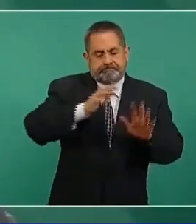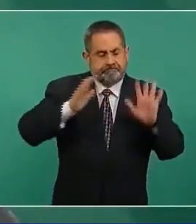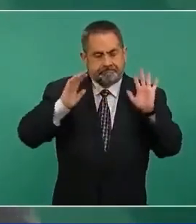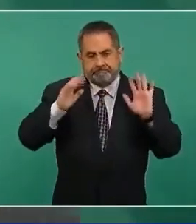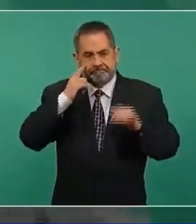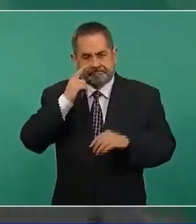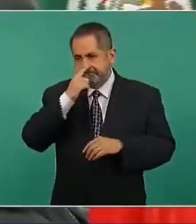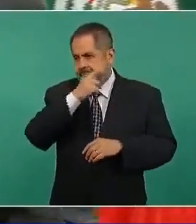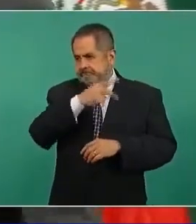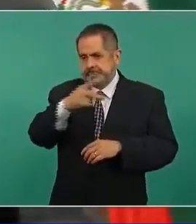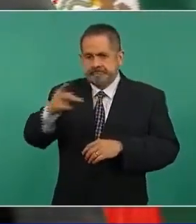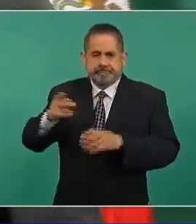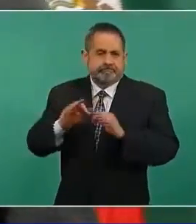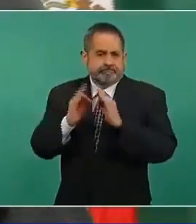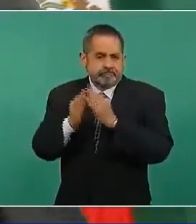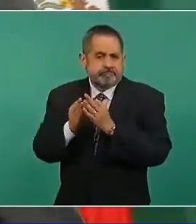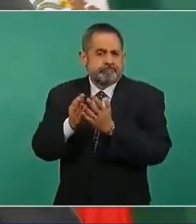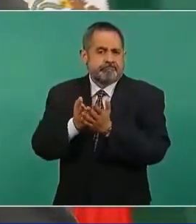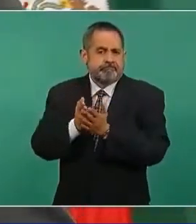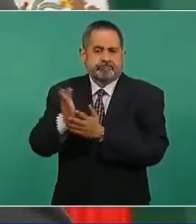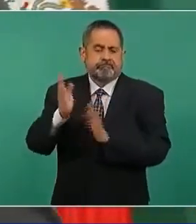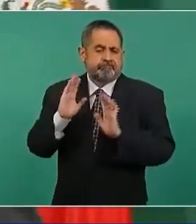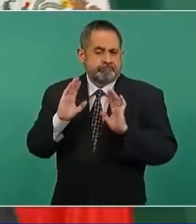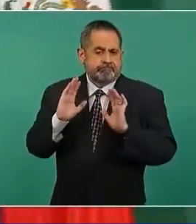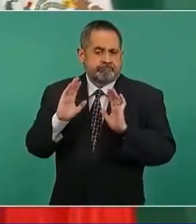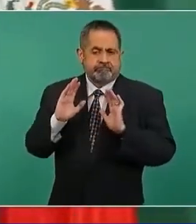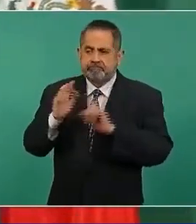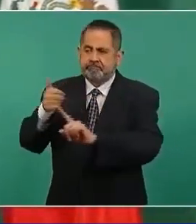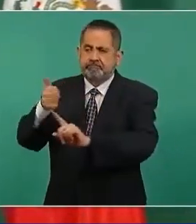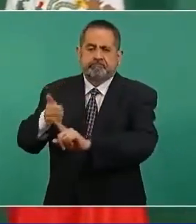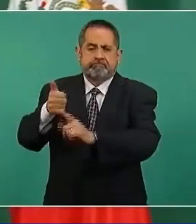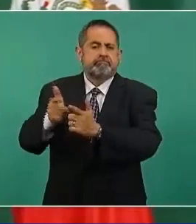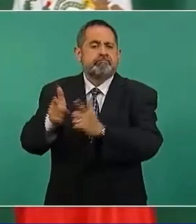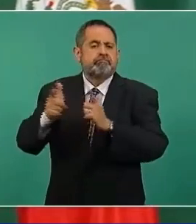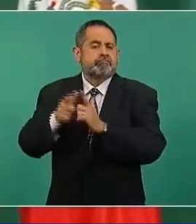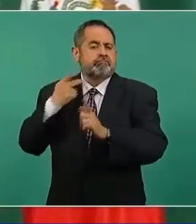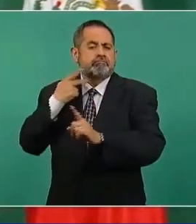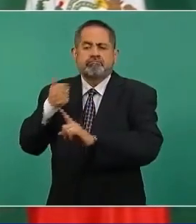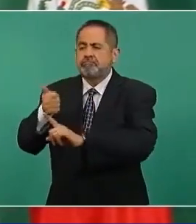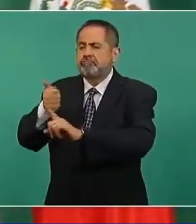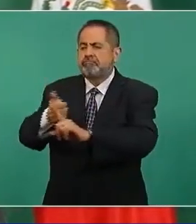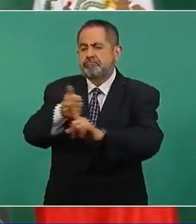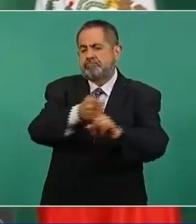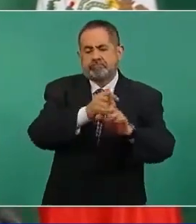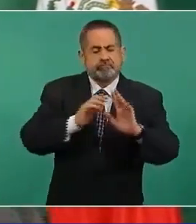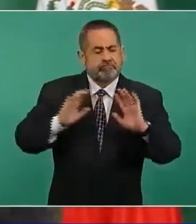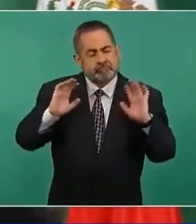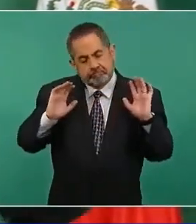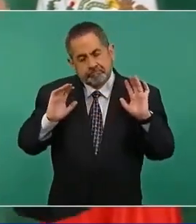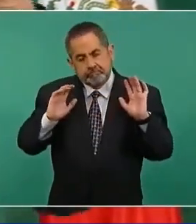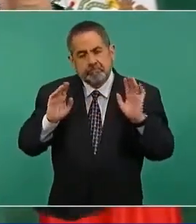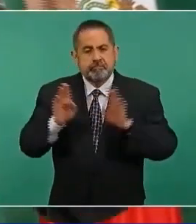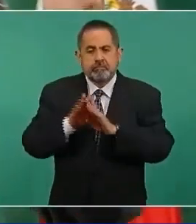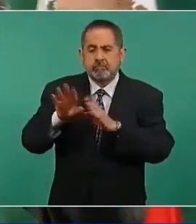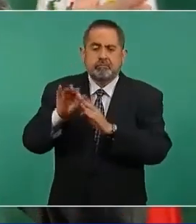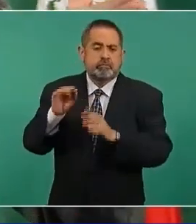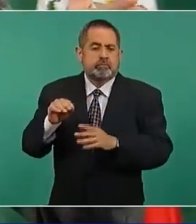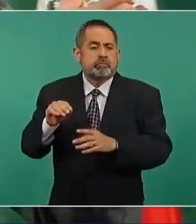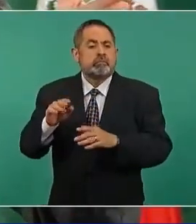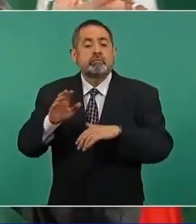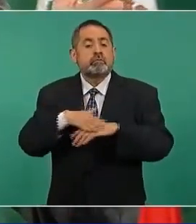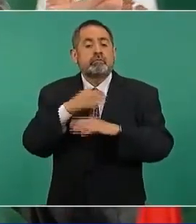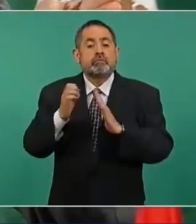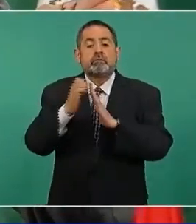su método, cada partido, porque cada partido tiene estatutos